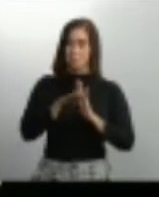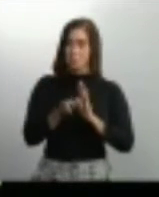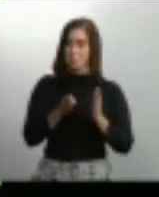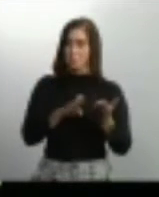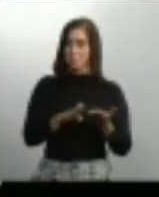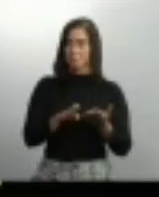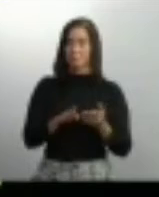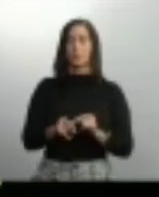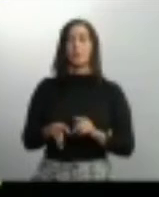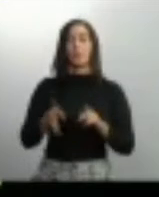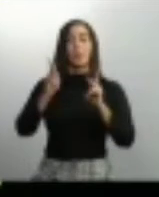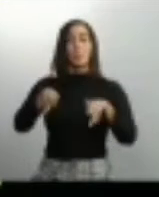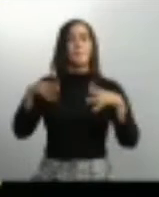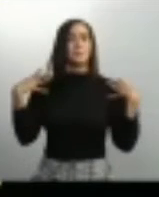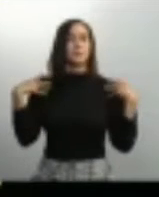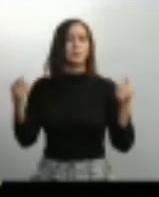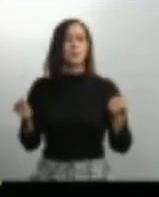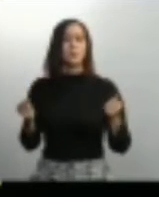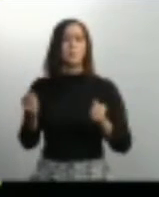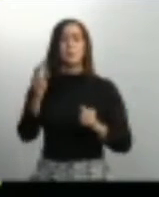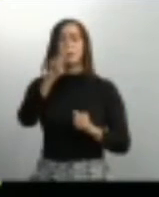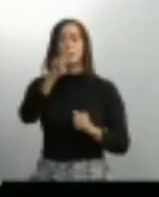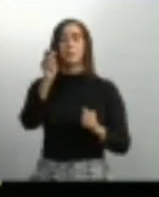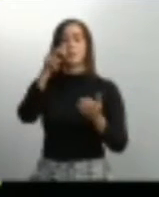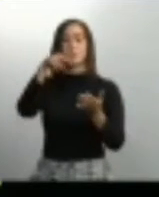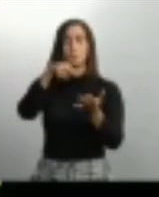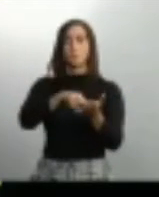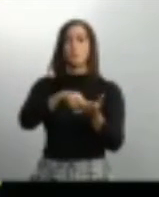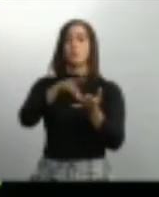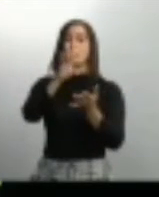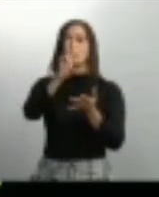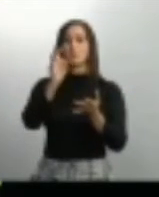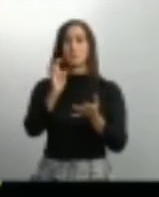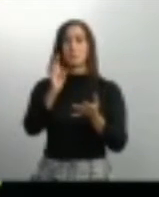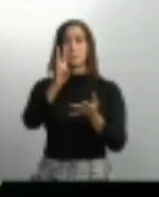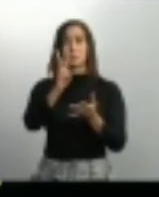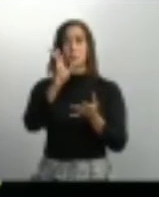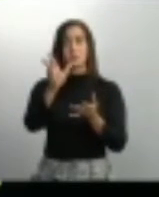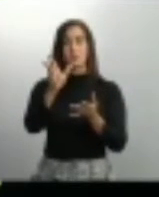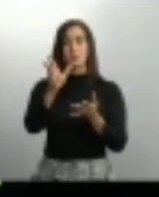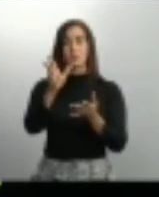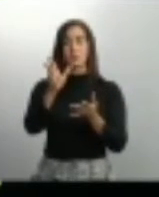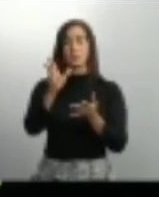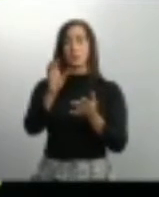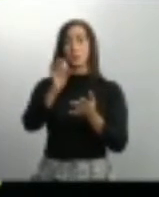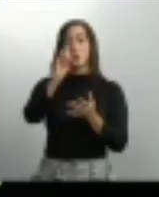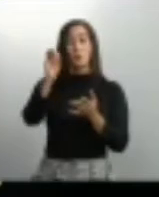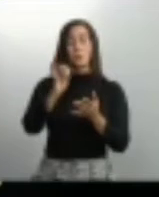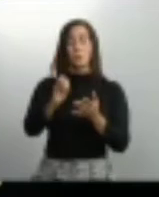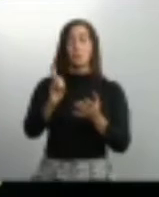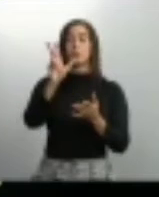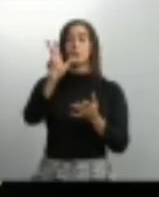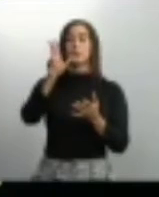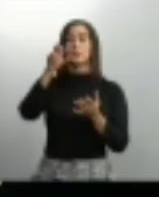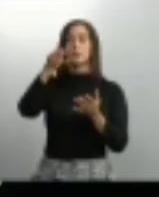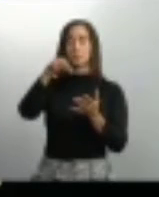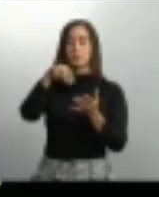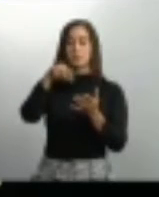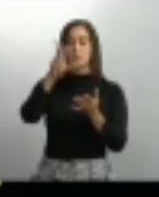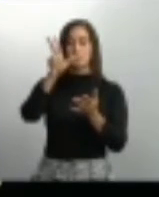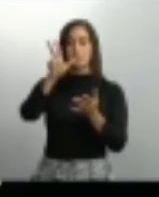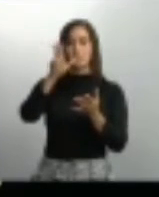recuperados, 2.763, con un total de 32.268